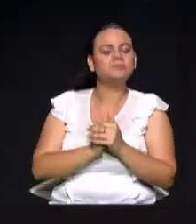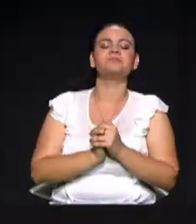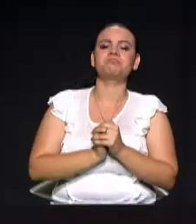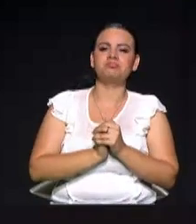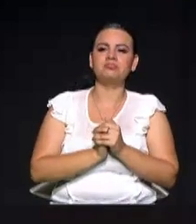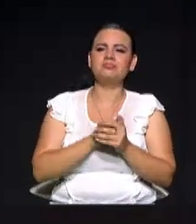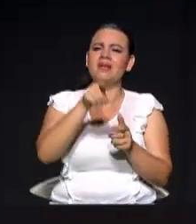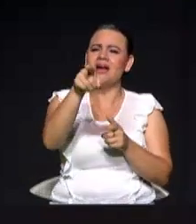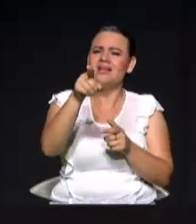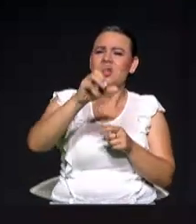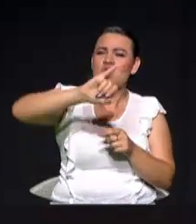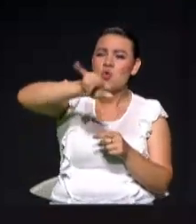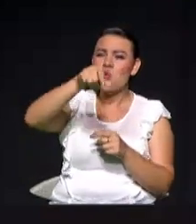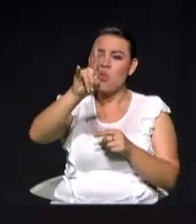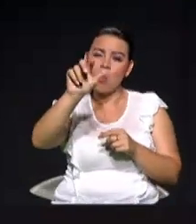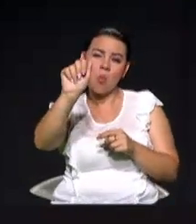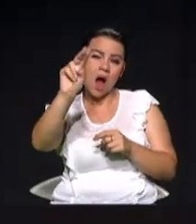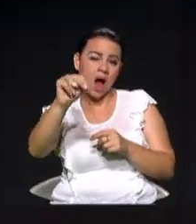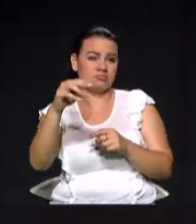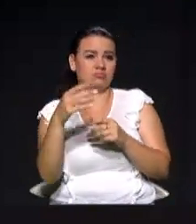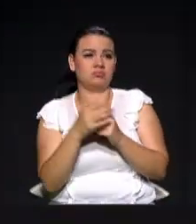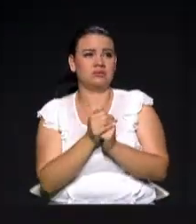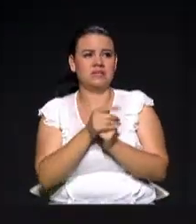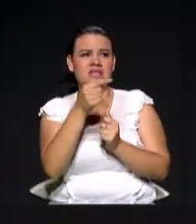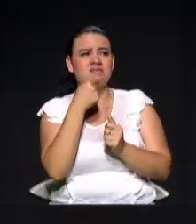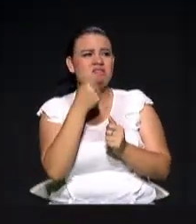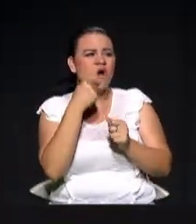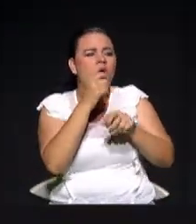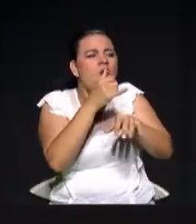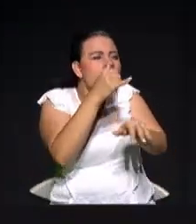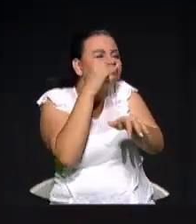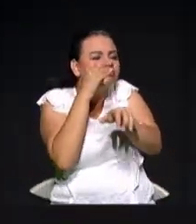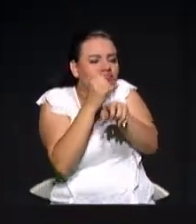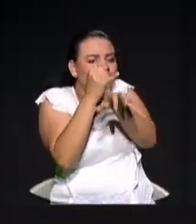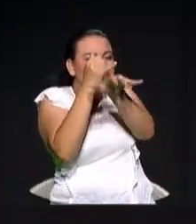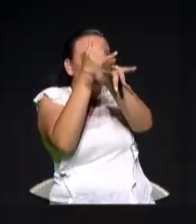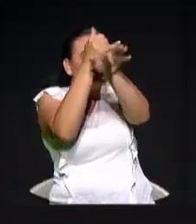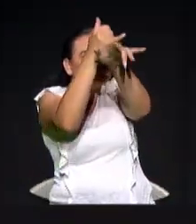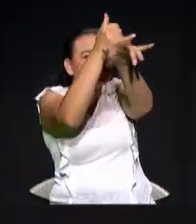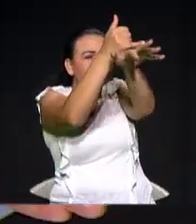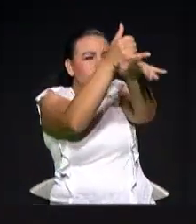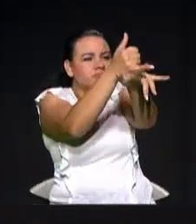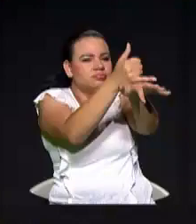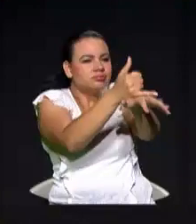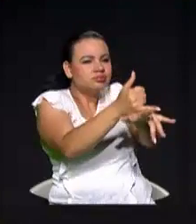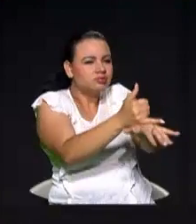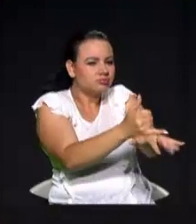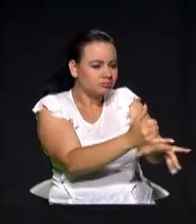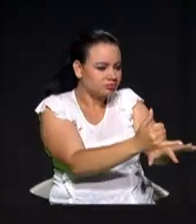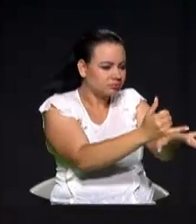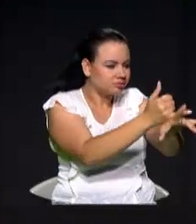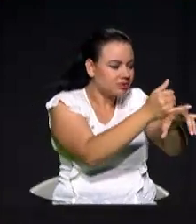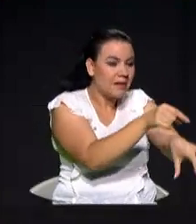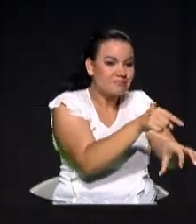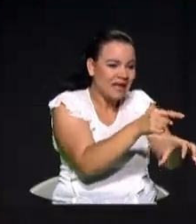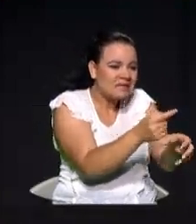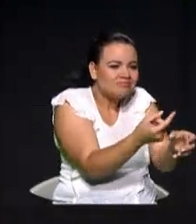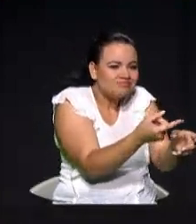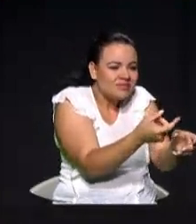drones. Bueno, esa idea era mía. Juan Carlos, le hago un homenaje a usted que no pudo venir. Lo quiero mucho.